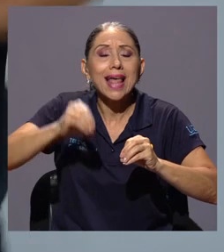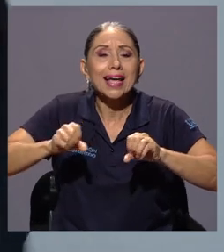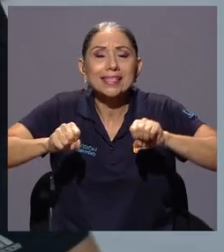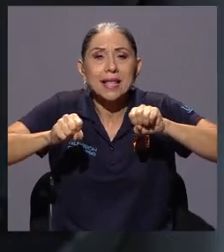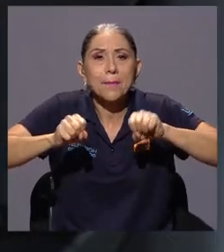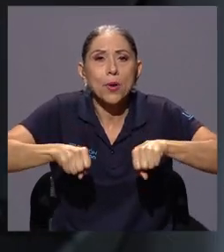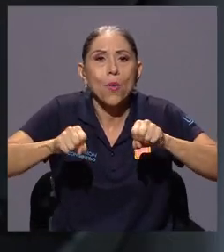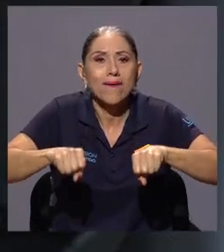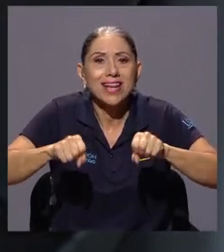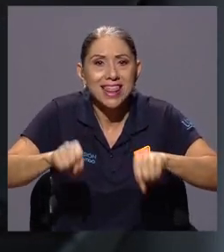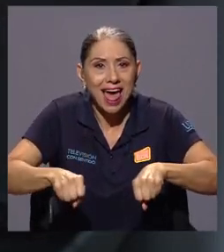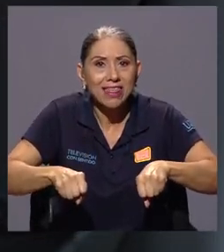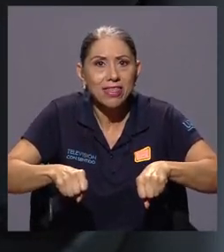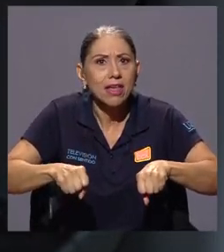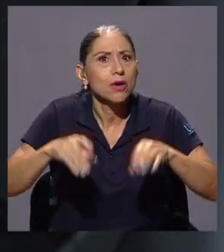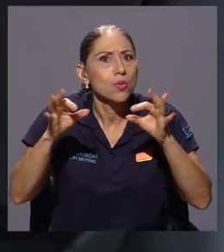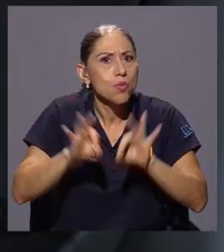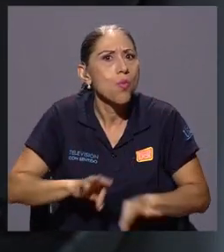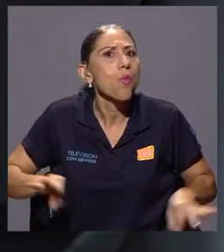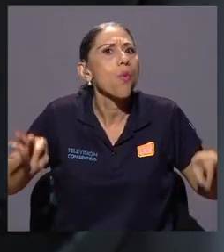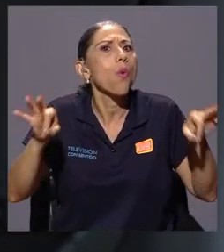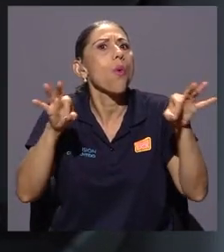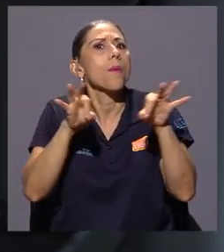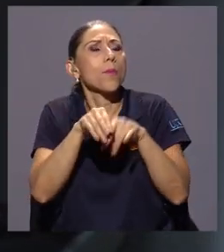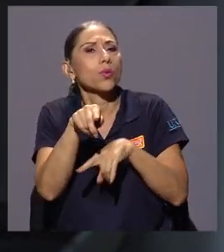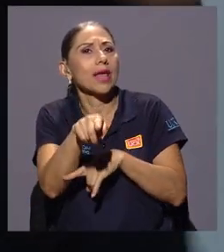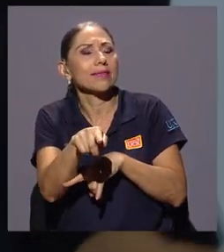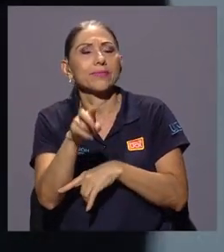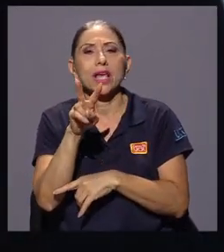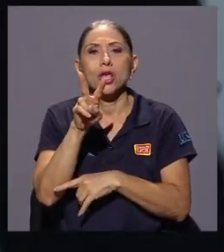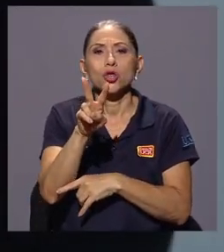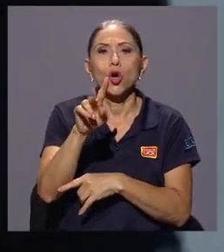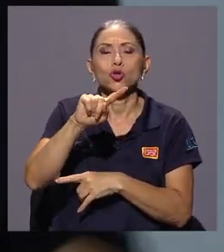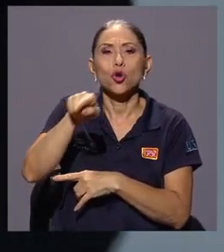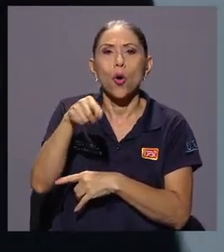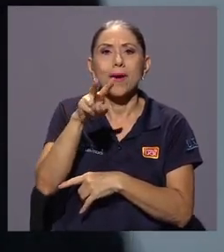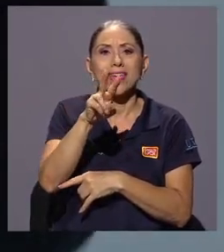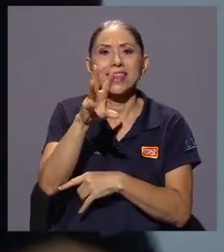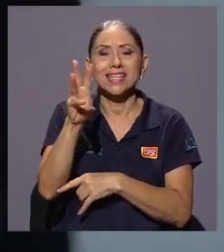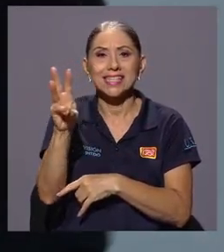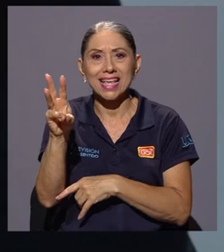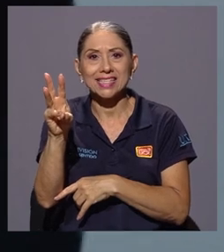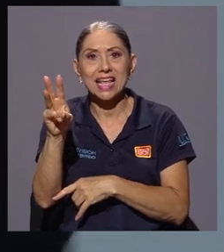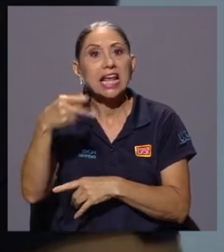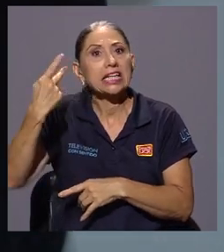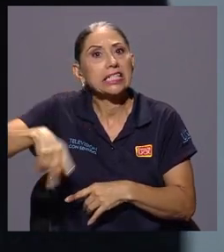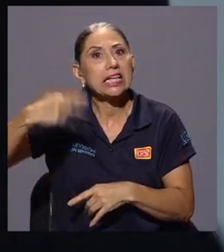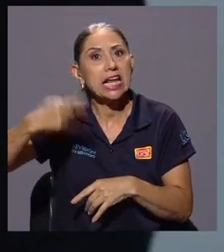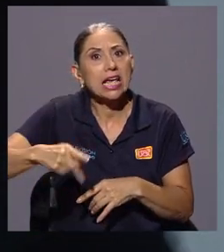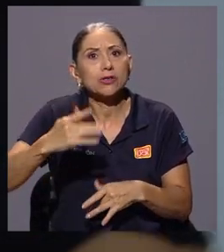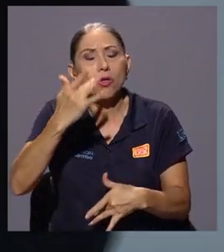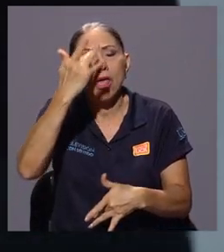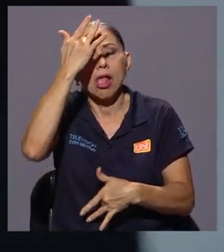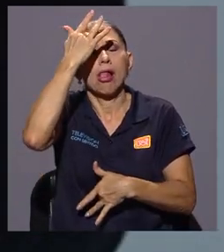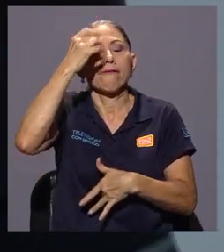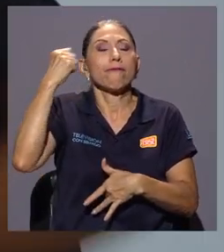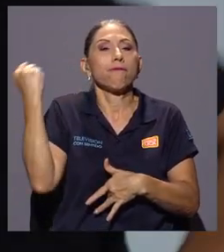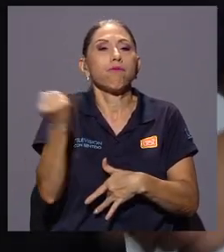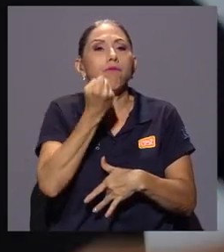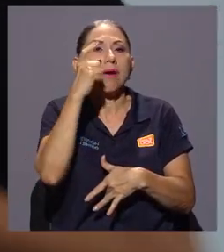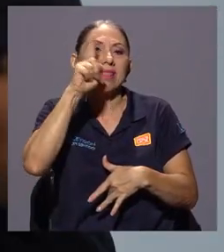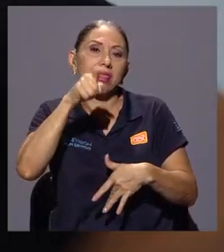probabilidad estadísticamente significativos de 2,26 para el riesgo de hospitalización,